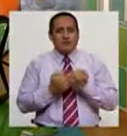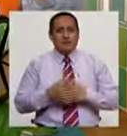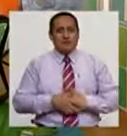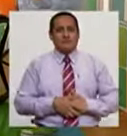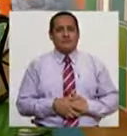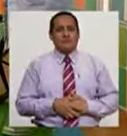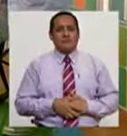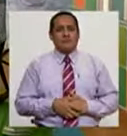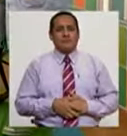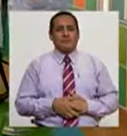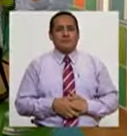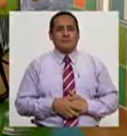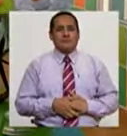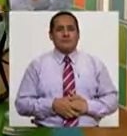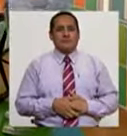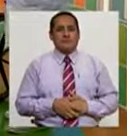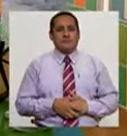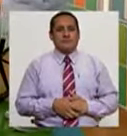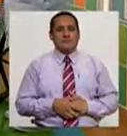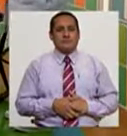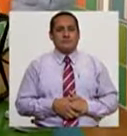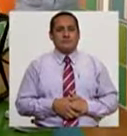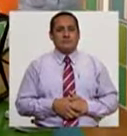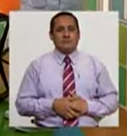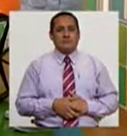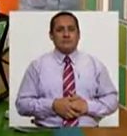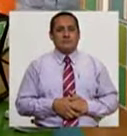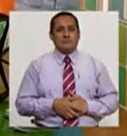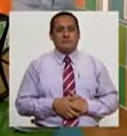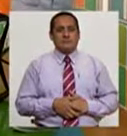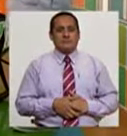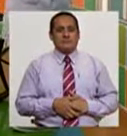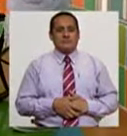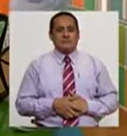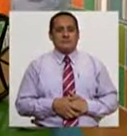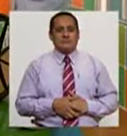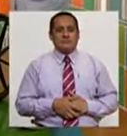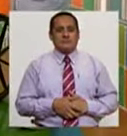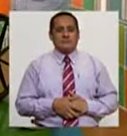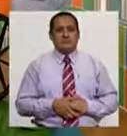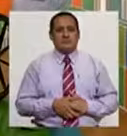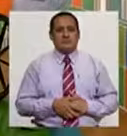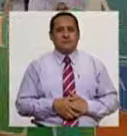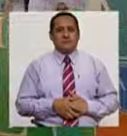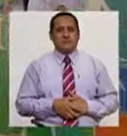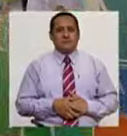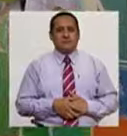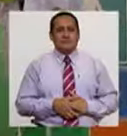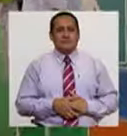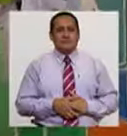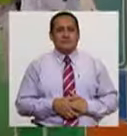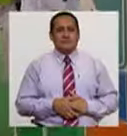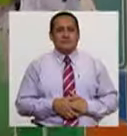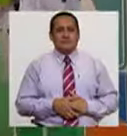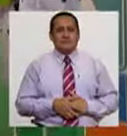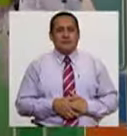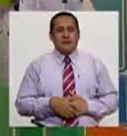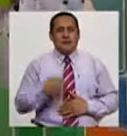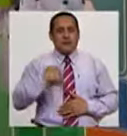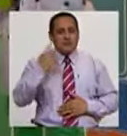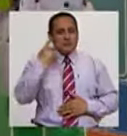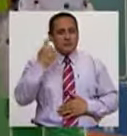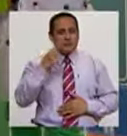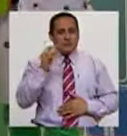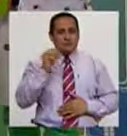comodín. Ya, muy bien. Por favor. Muy bien, espérame. Aquí tengo la... Esperen, voy a ver. Yo tengo que detectar... No, ahí está. Está